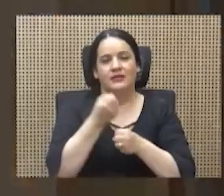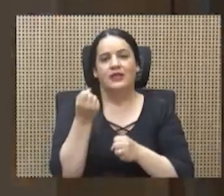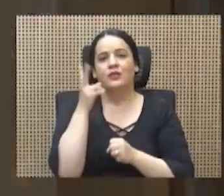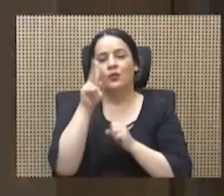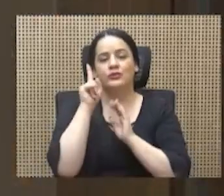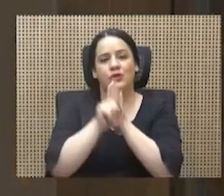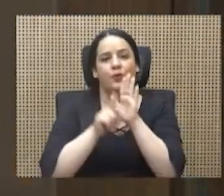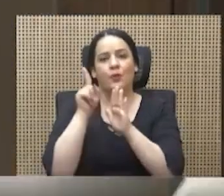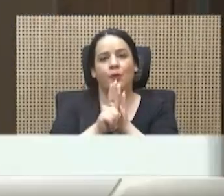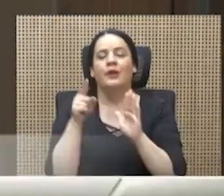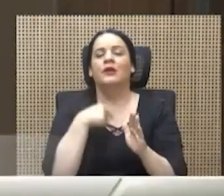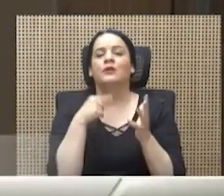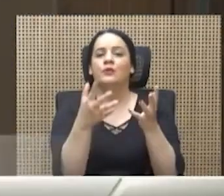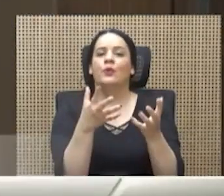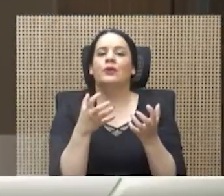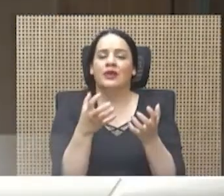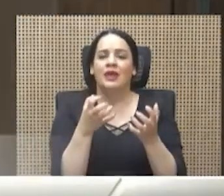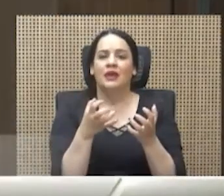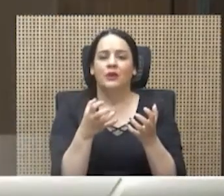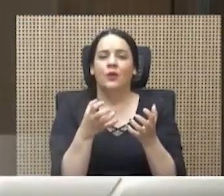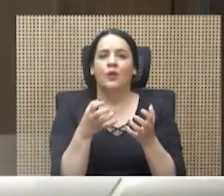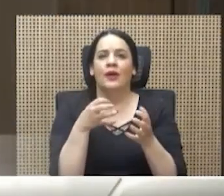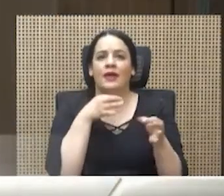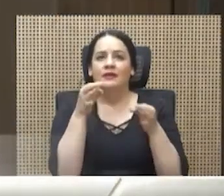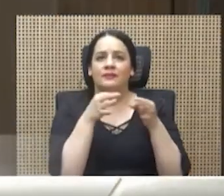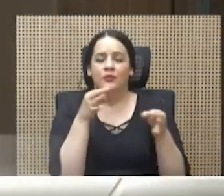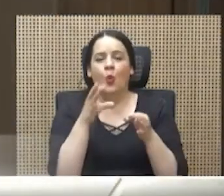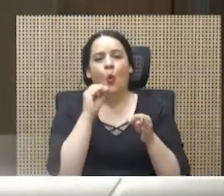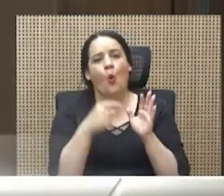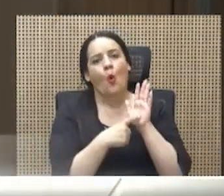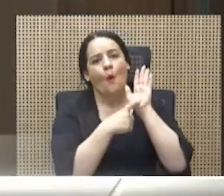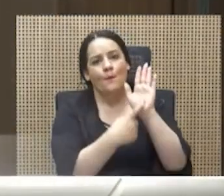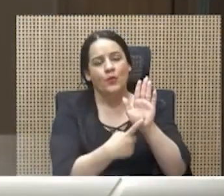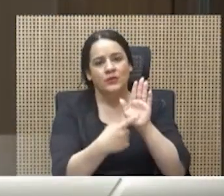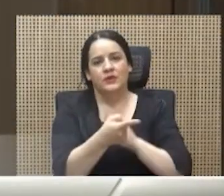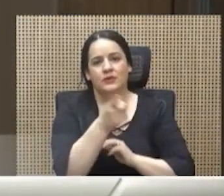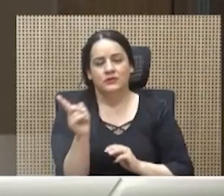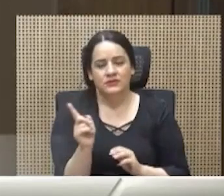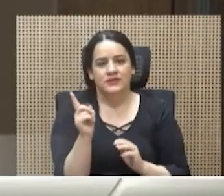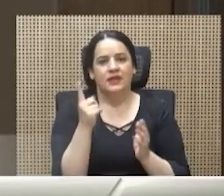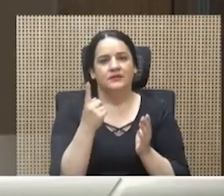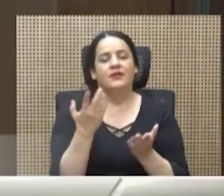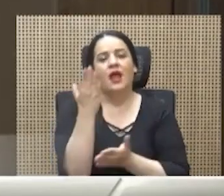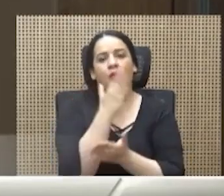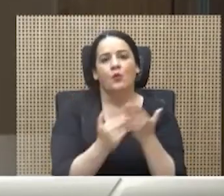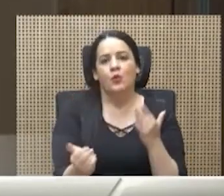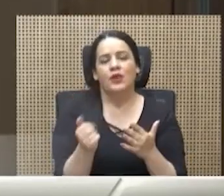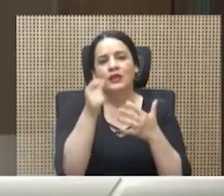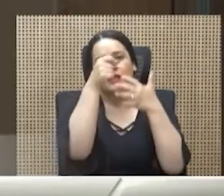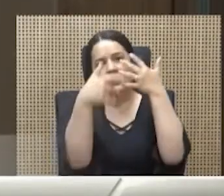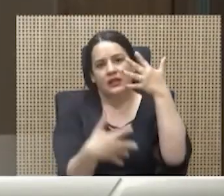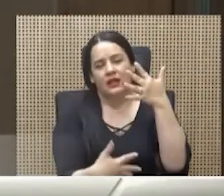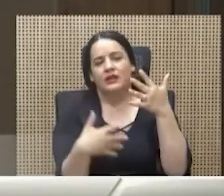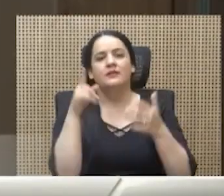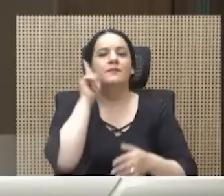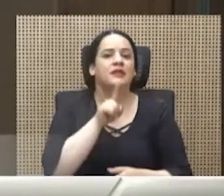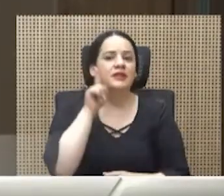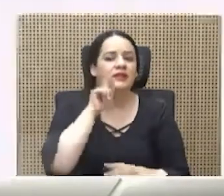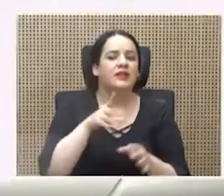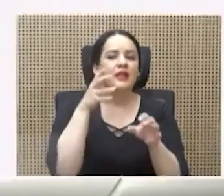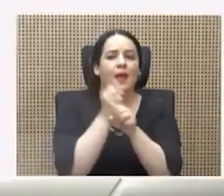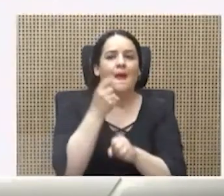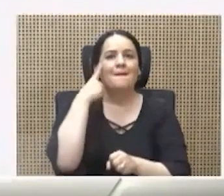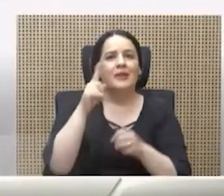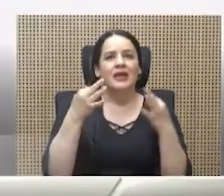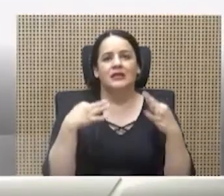Quiero empezar desmitificando o poniendo sobre el tapete algunas de las muchas mentiras que se han hecho para